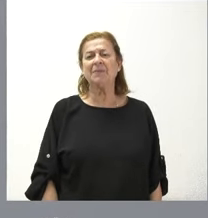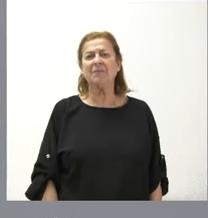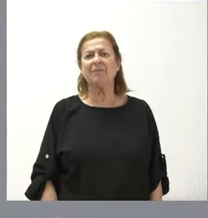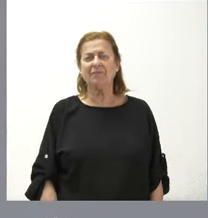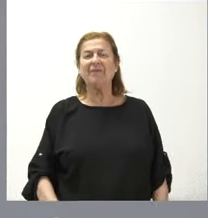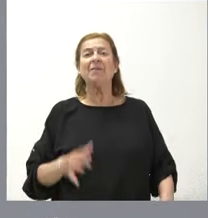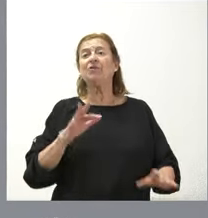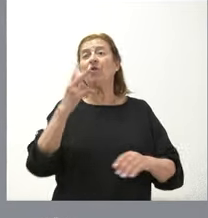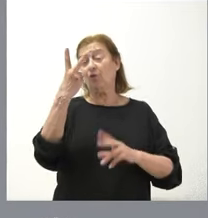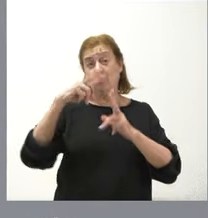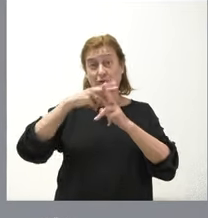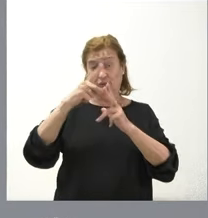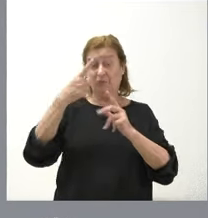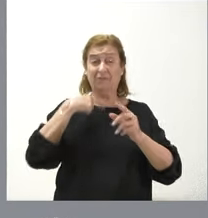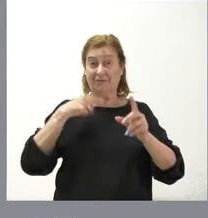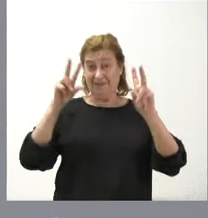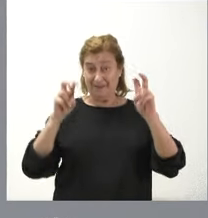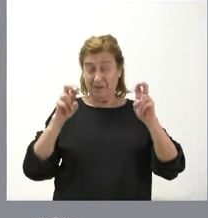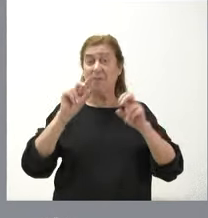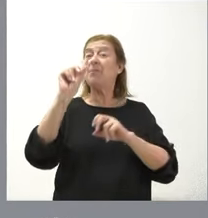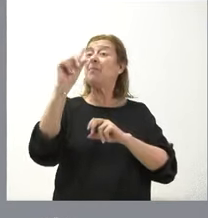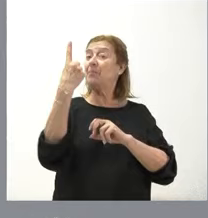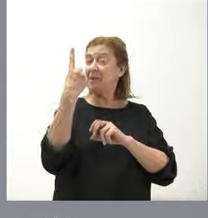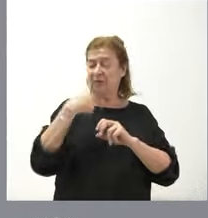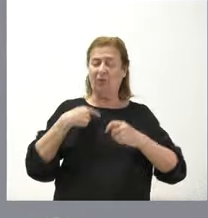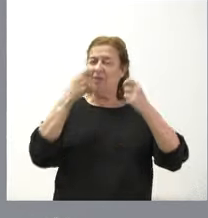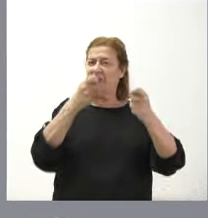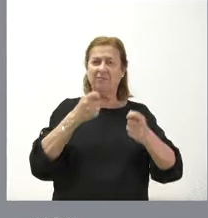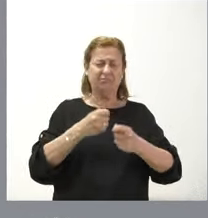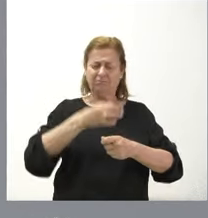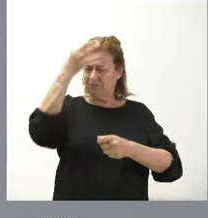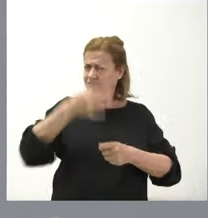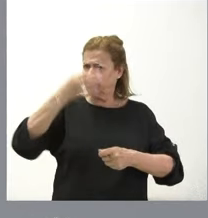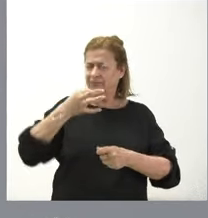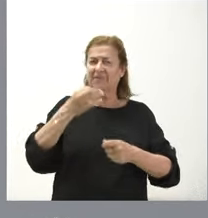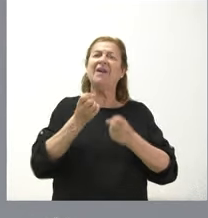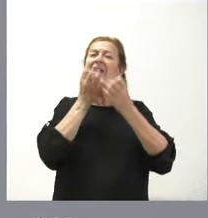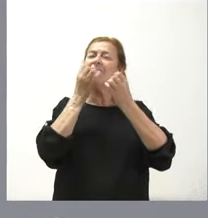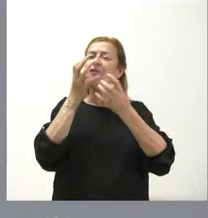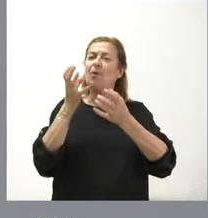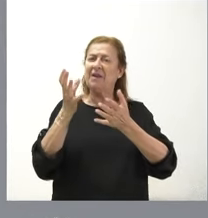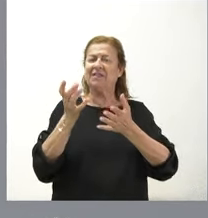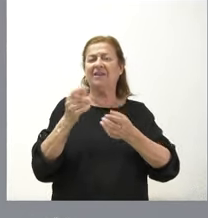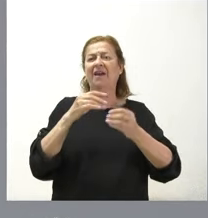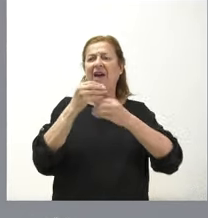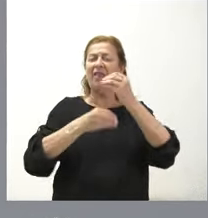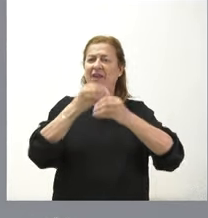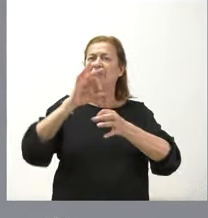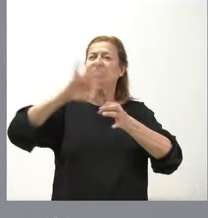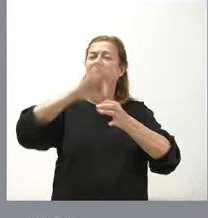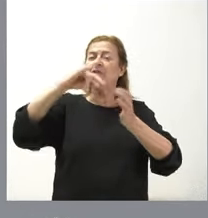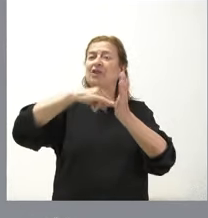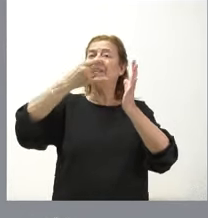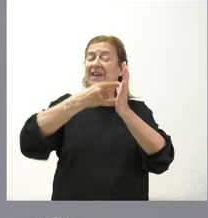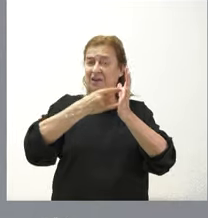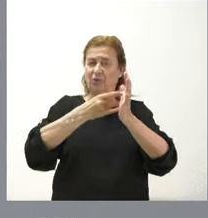Pues las dos cuestiones que usted plantea, la primera de ellas, otorgamos plena velocidad a los informes que elaboran los servicios técnicos